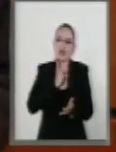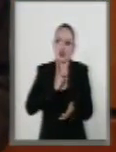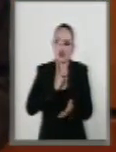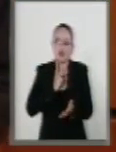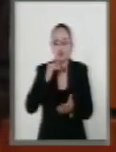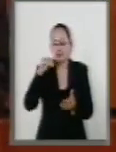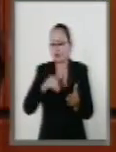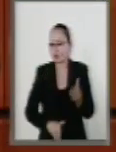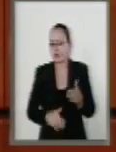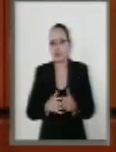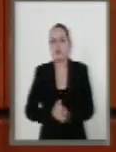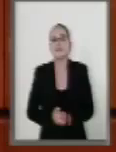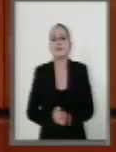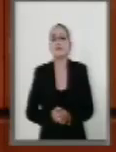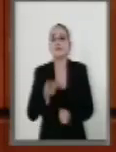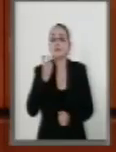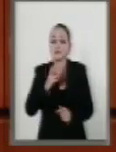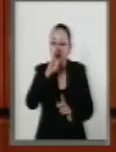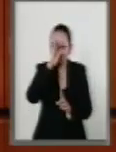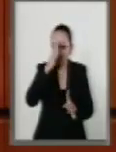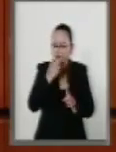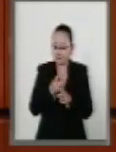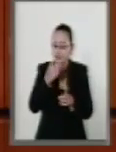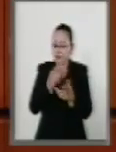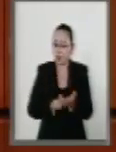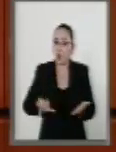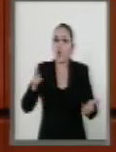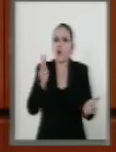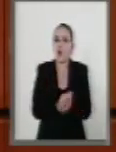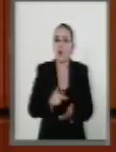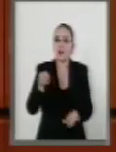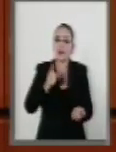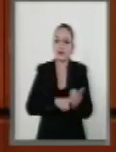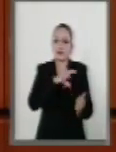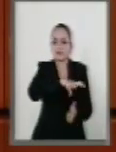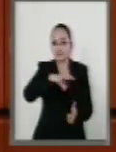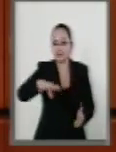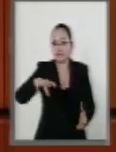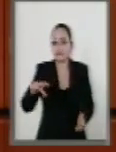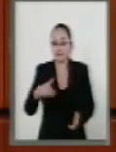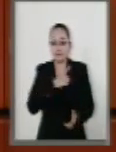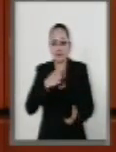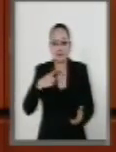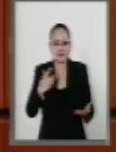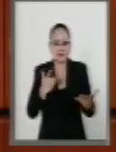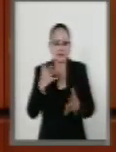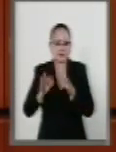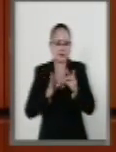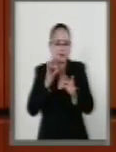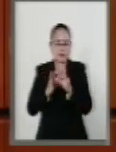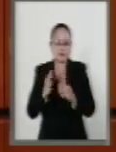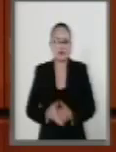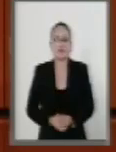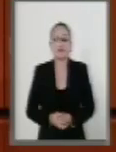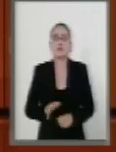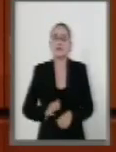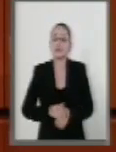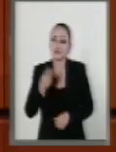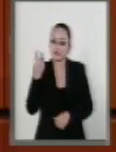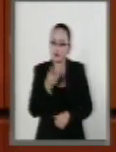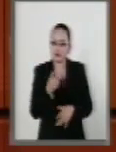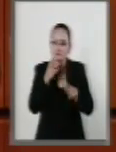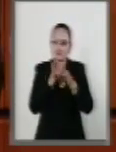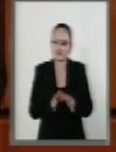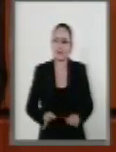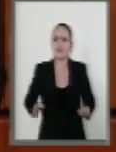Es un reto adicional que deberán enfrentar los órganos reguladores. Por eso es de gran importancia